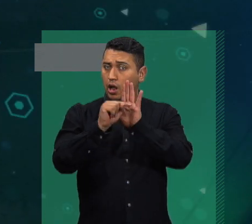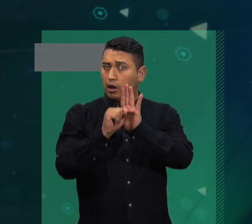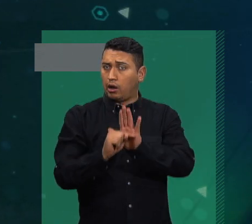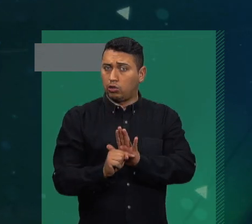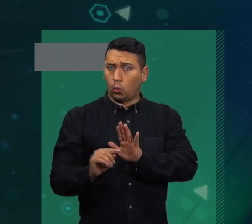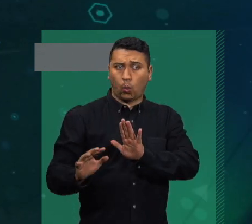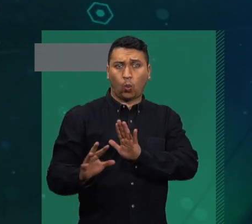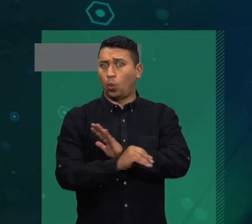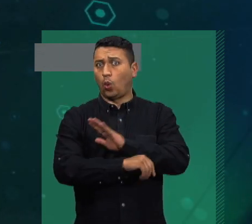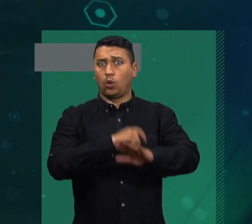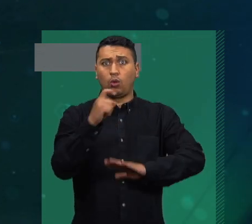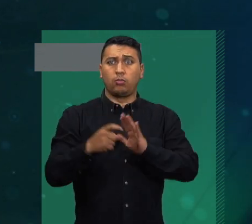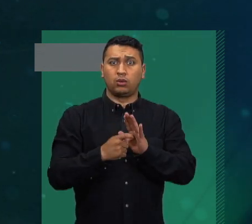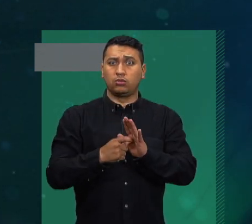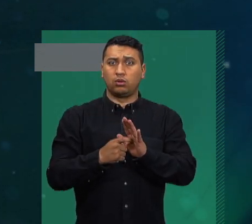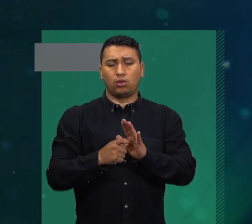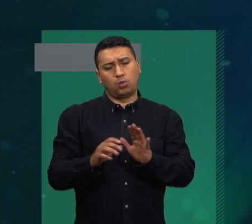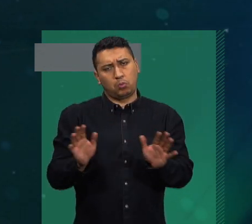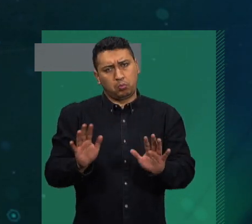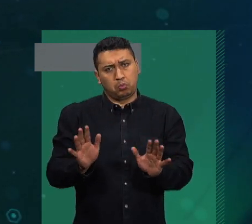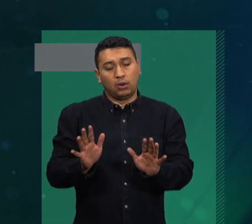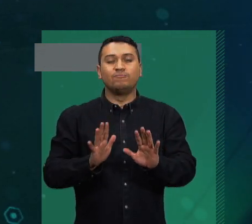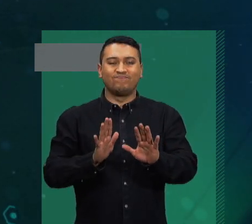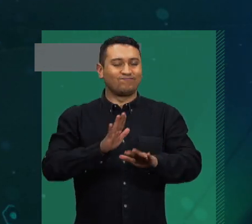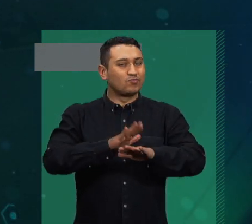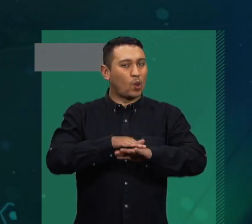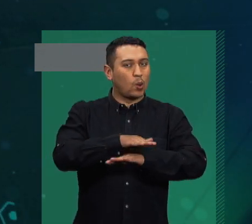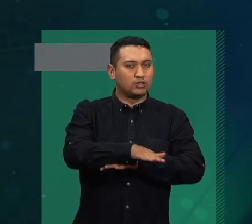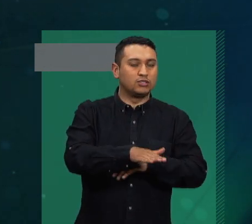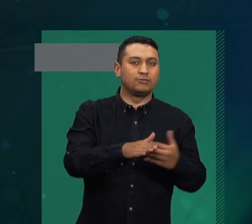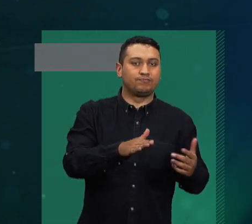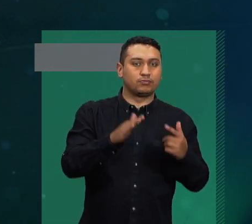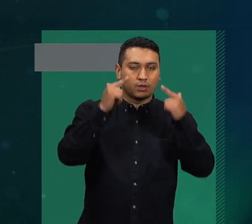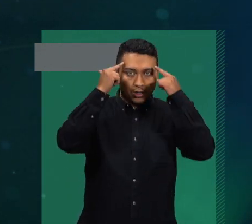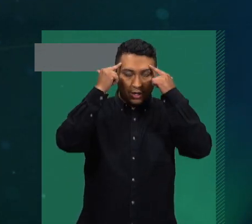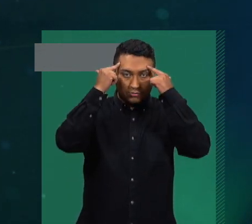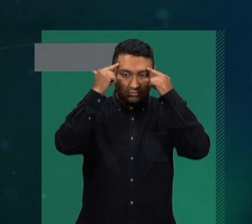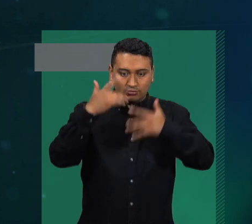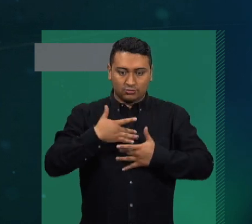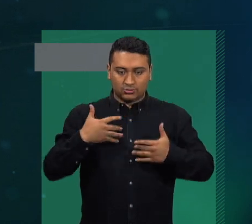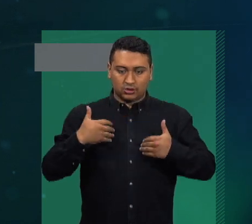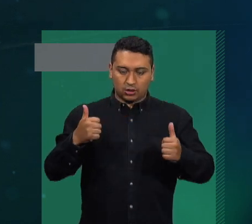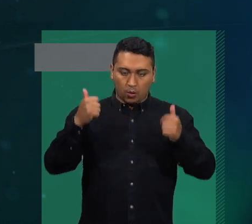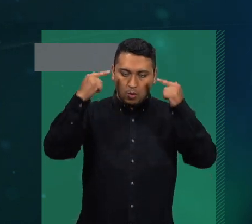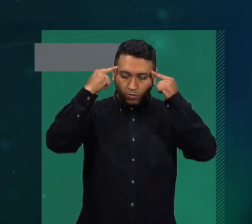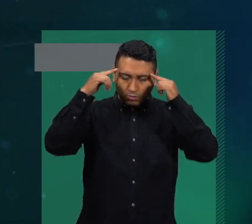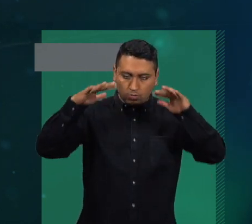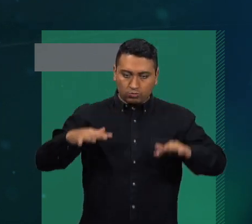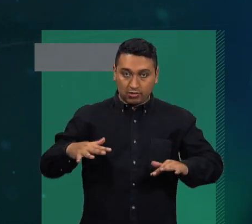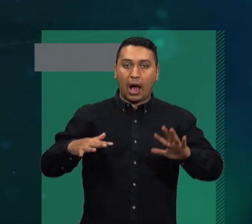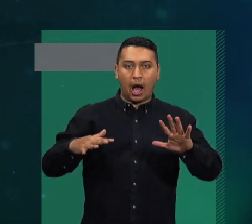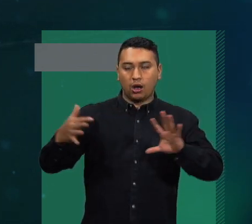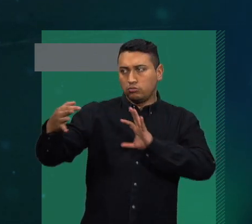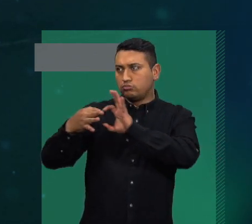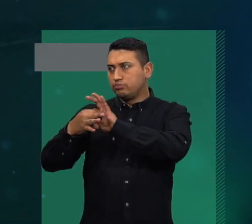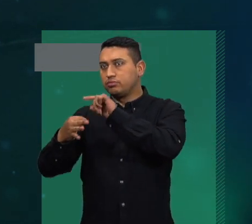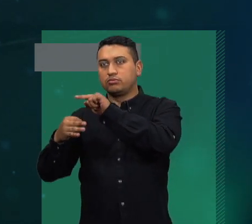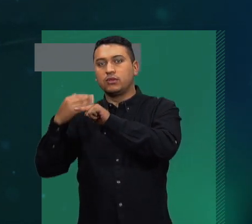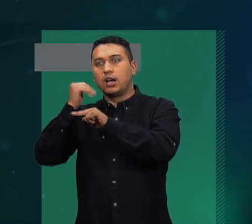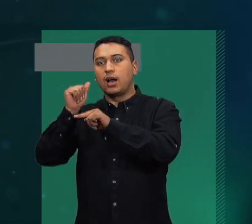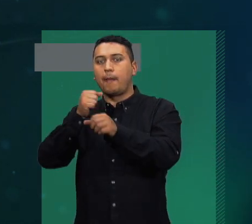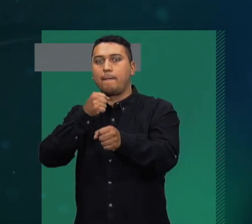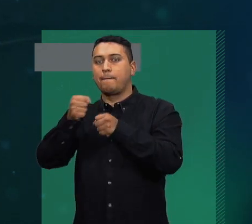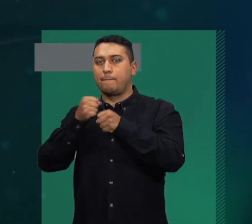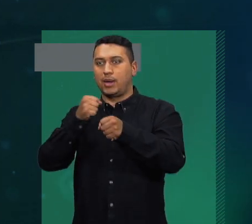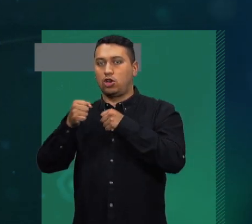Y algunas de esas consecuencias se sienten sobre todo en la salud mental. Y ese es nuestro tema de esta semana. Para eso haremos el